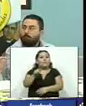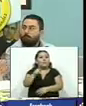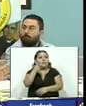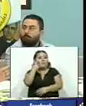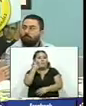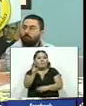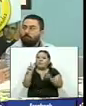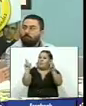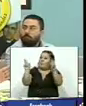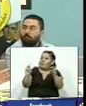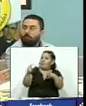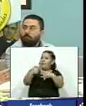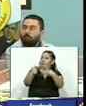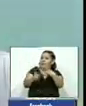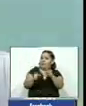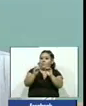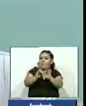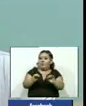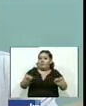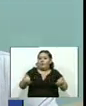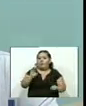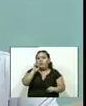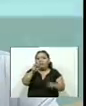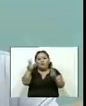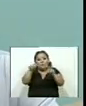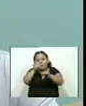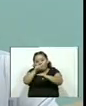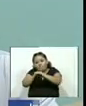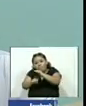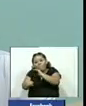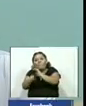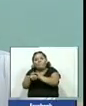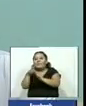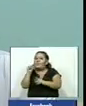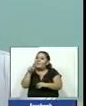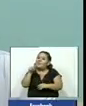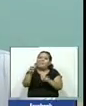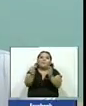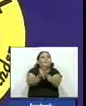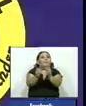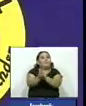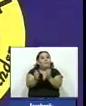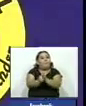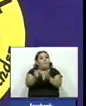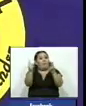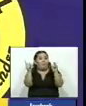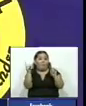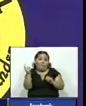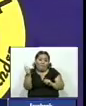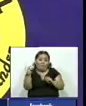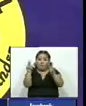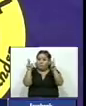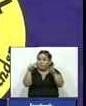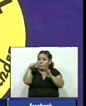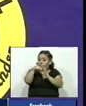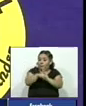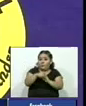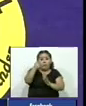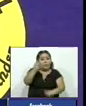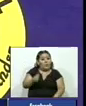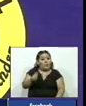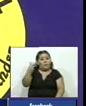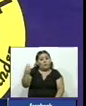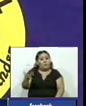tutela legal María Julia Hernández dijo que la migración es un problema que sigue sin abordarse de manera integral sostiene que diariamente